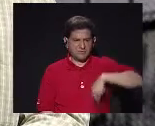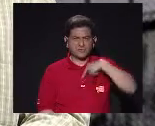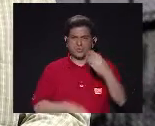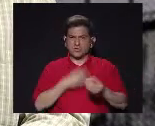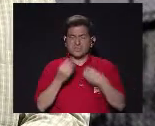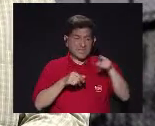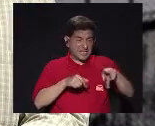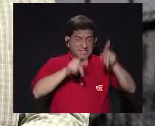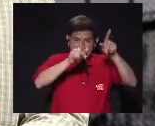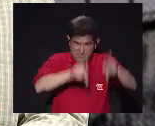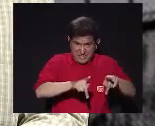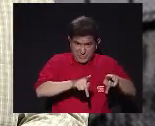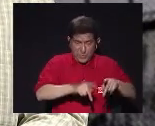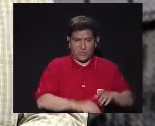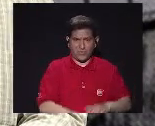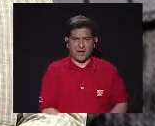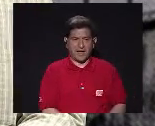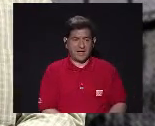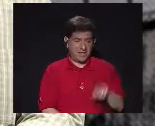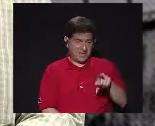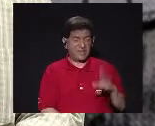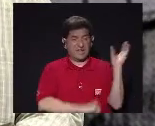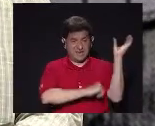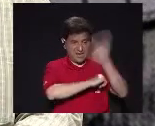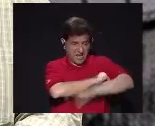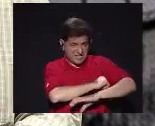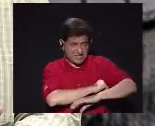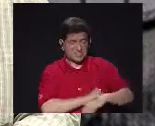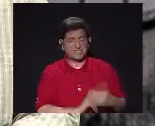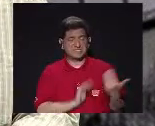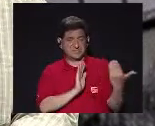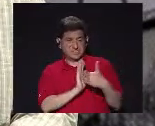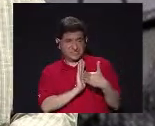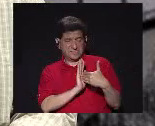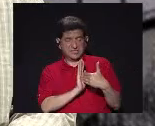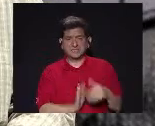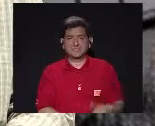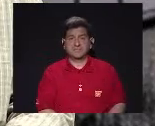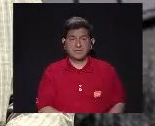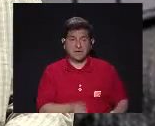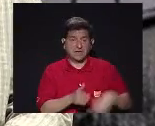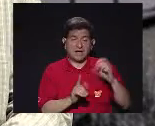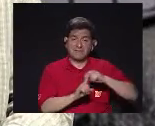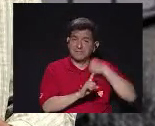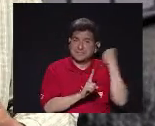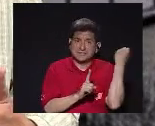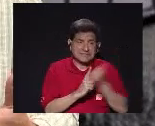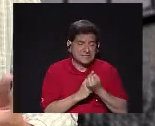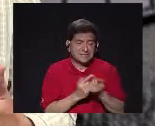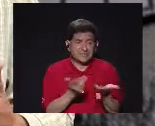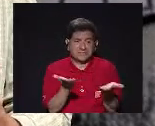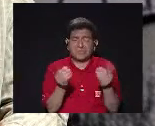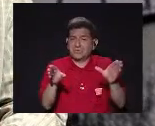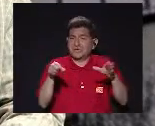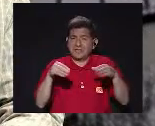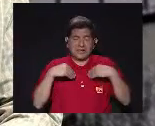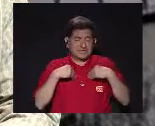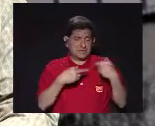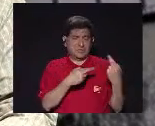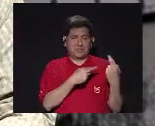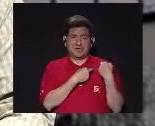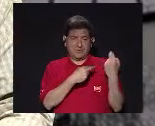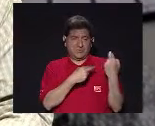Es que Cómo hacemos Para que la persona Que está ahí Que está purgando Una pena Que a veces Él Por su